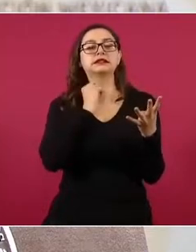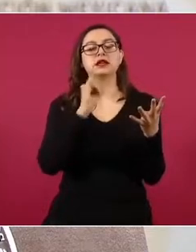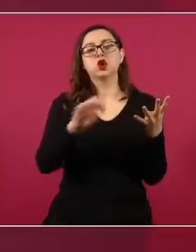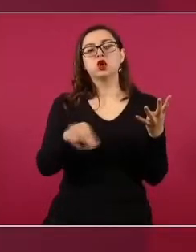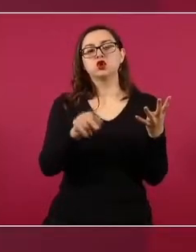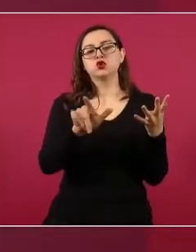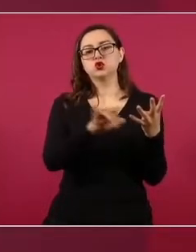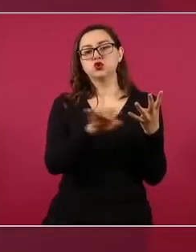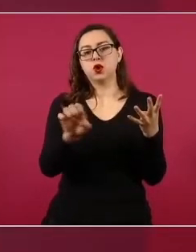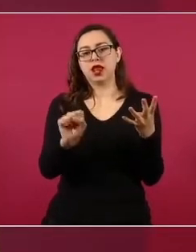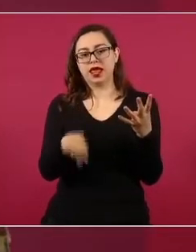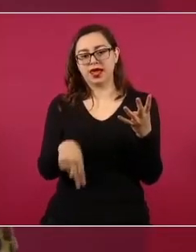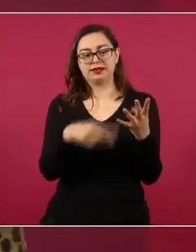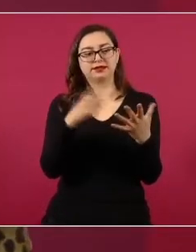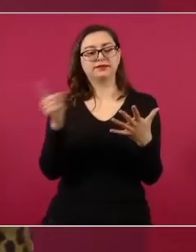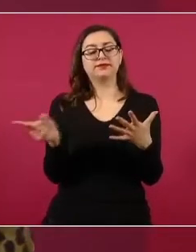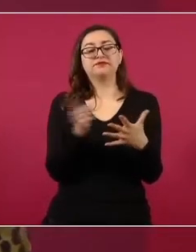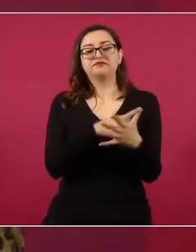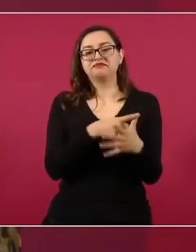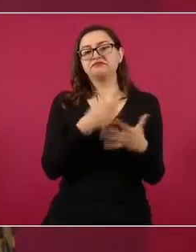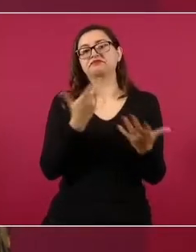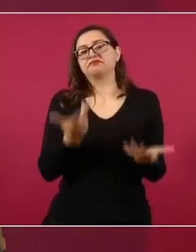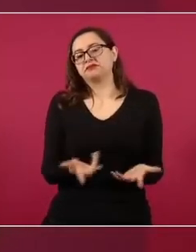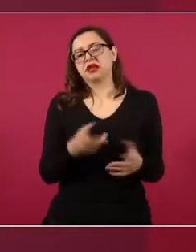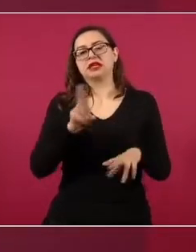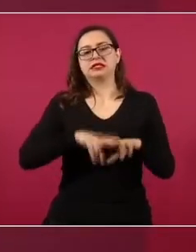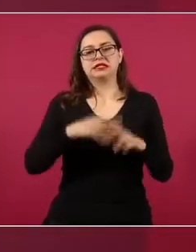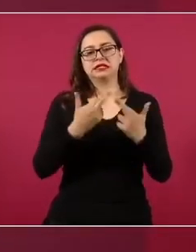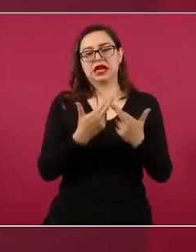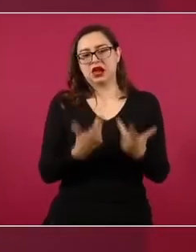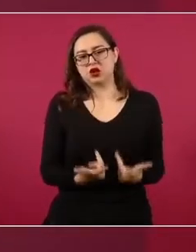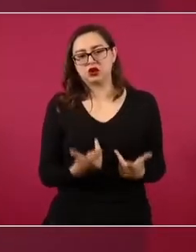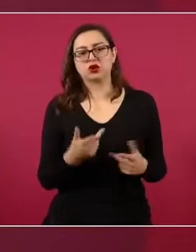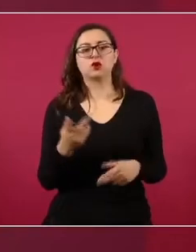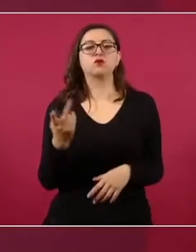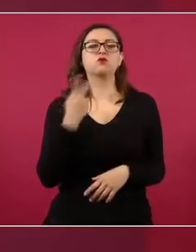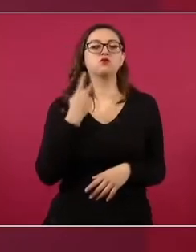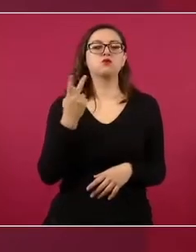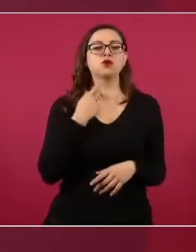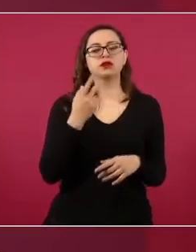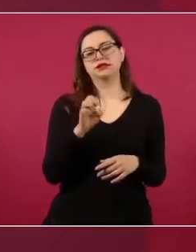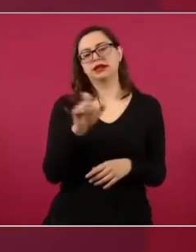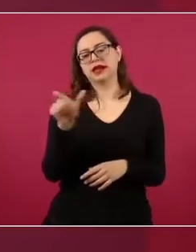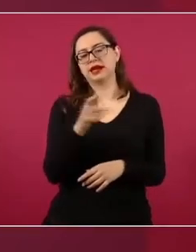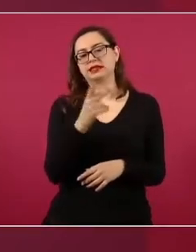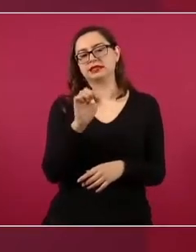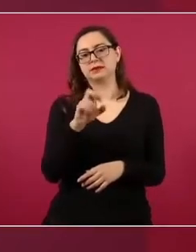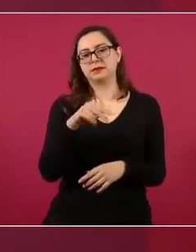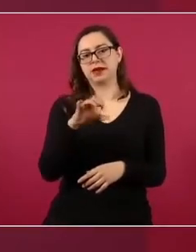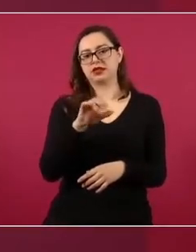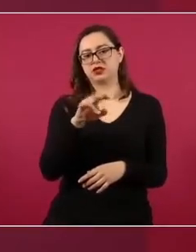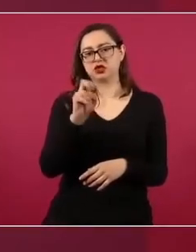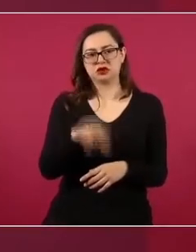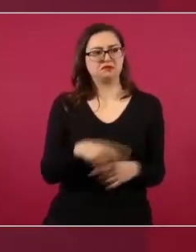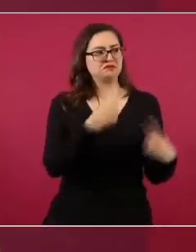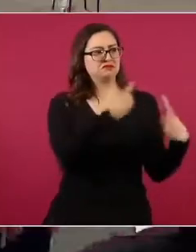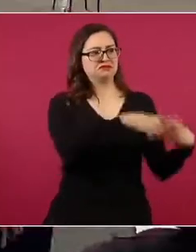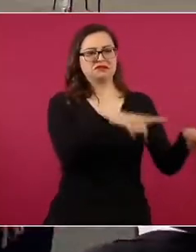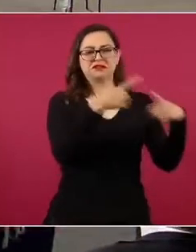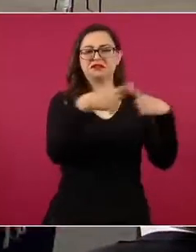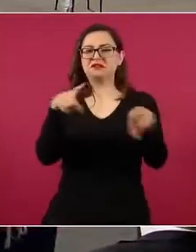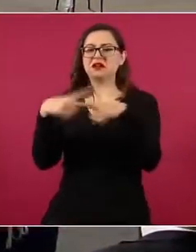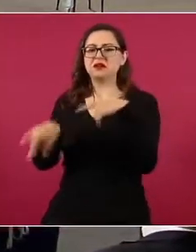Rementería, además de medios como La Silla Rota y Política Expansión y diversos columnistas.